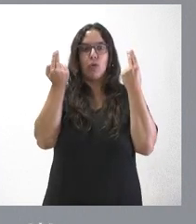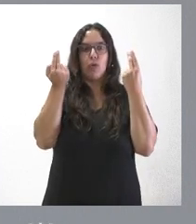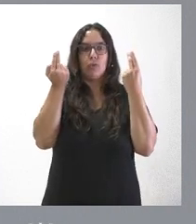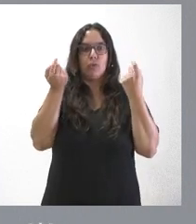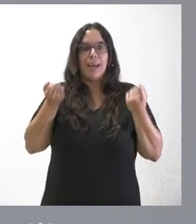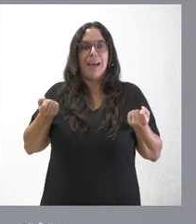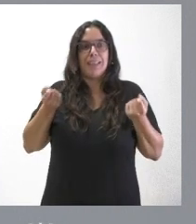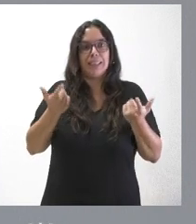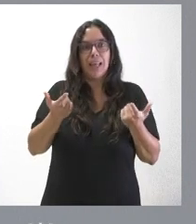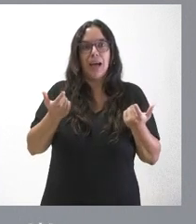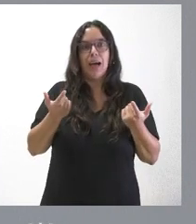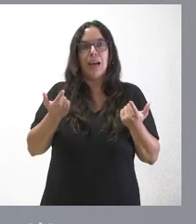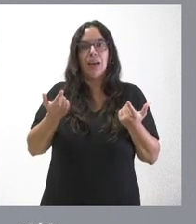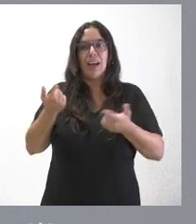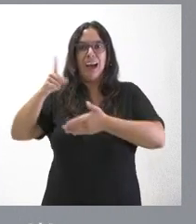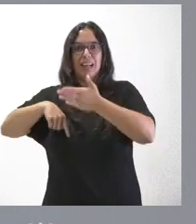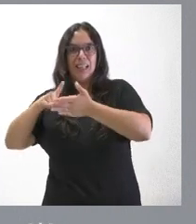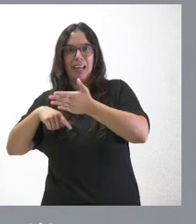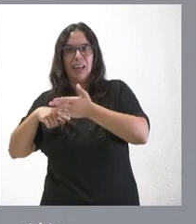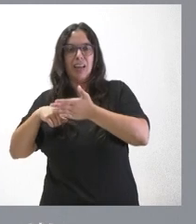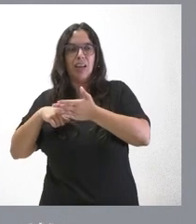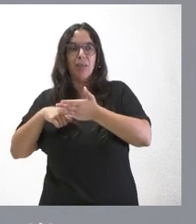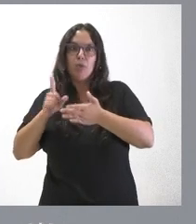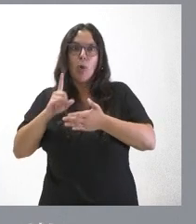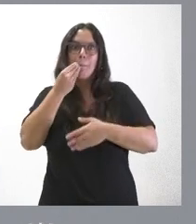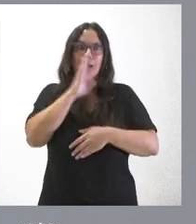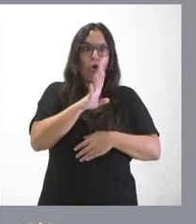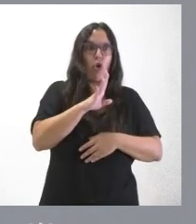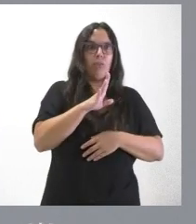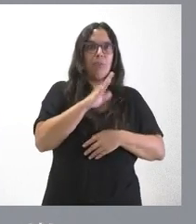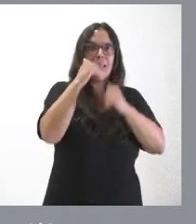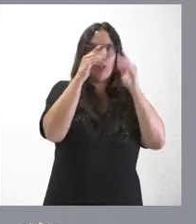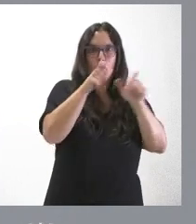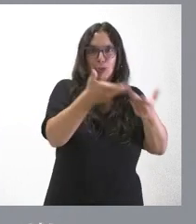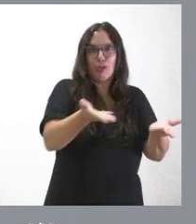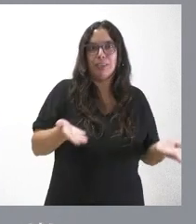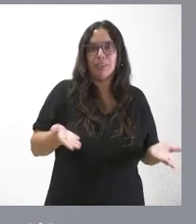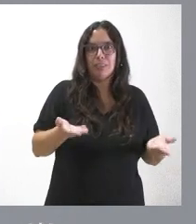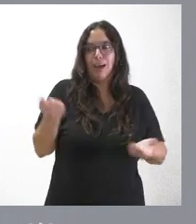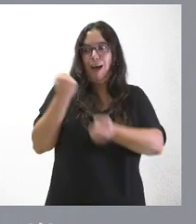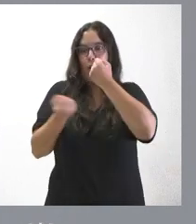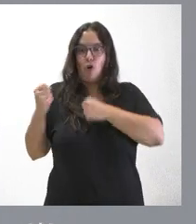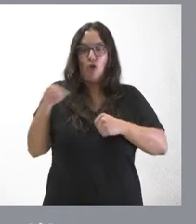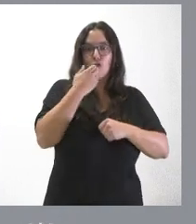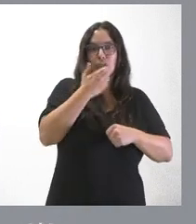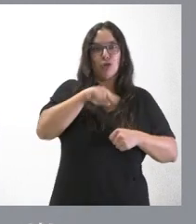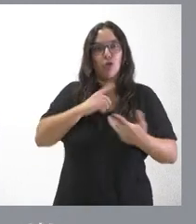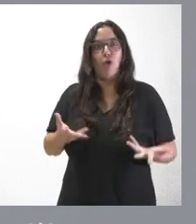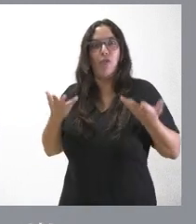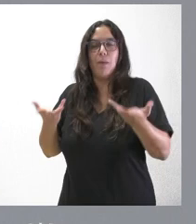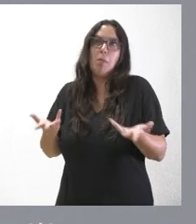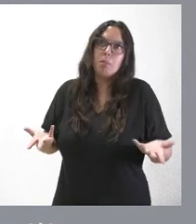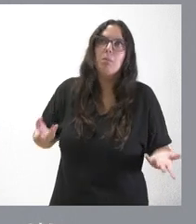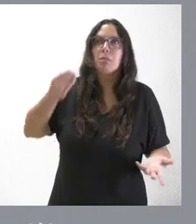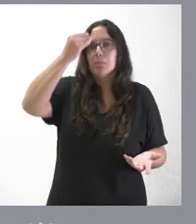destine a pagar alquileres en vez de mejorar el servicio a la gente ahorrando ese alquiler, si se ofrece así por parte de la Administración, pues a me parece